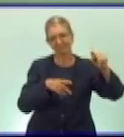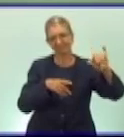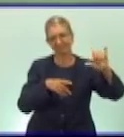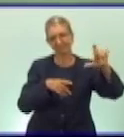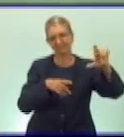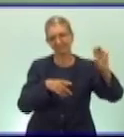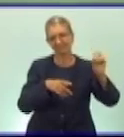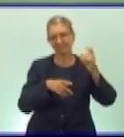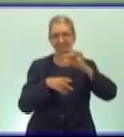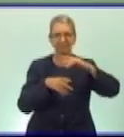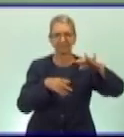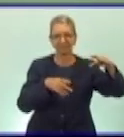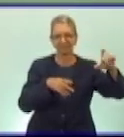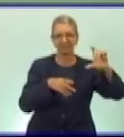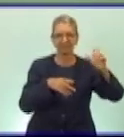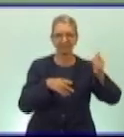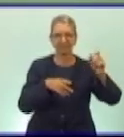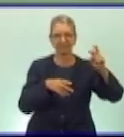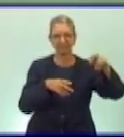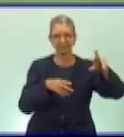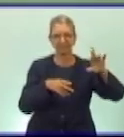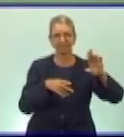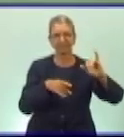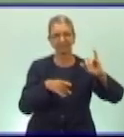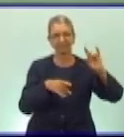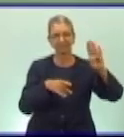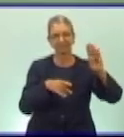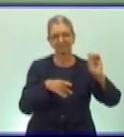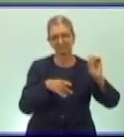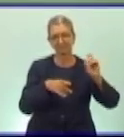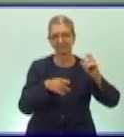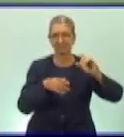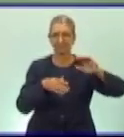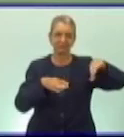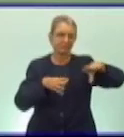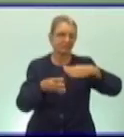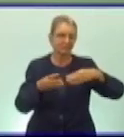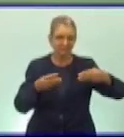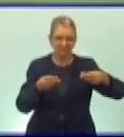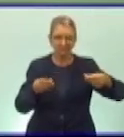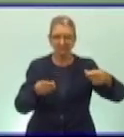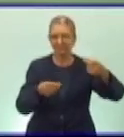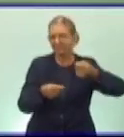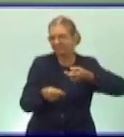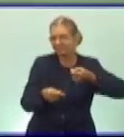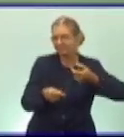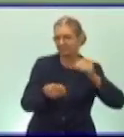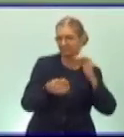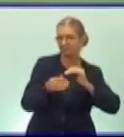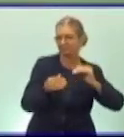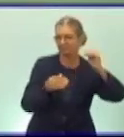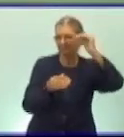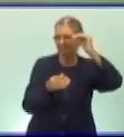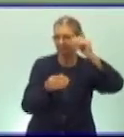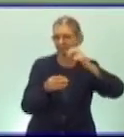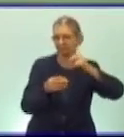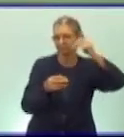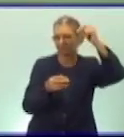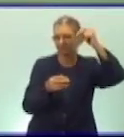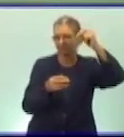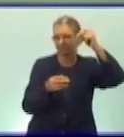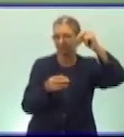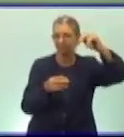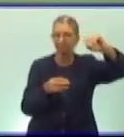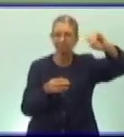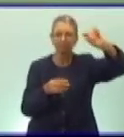tiene territorio cercano como en el norte se sitúa la península de la Florida